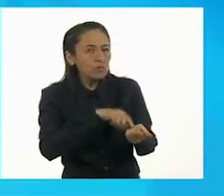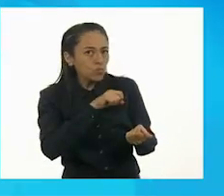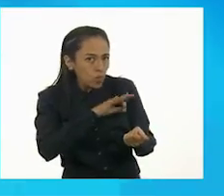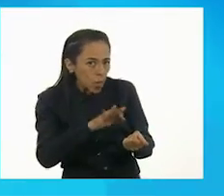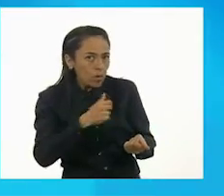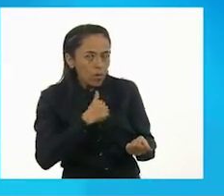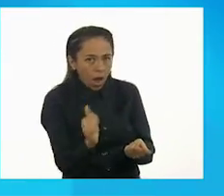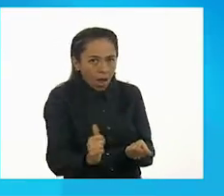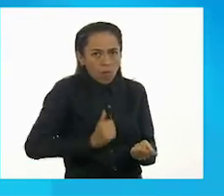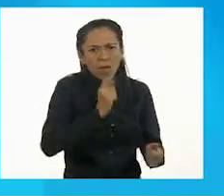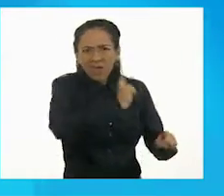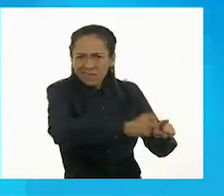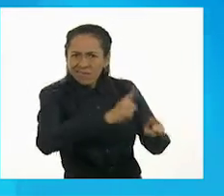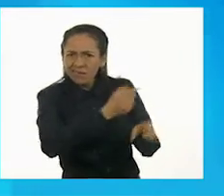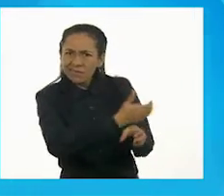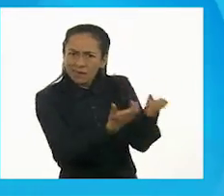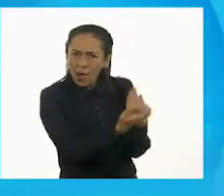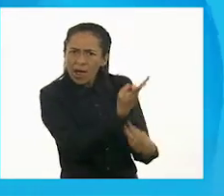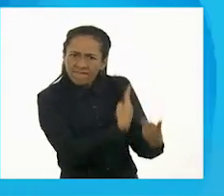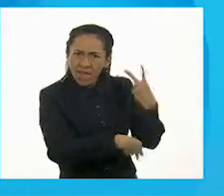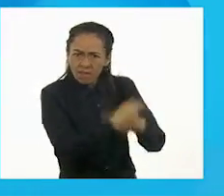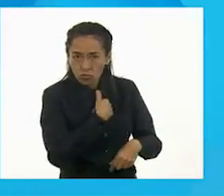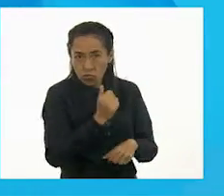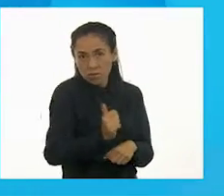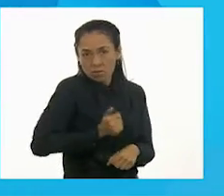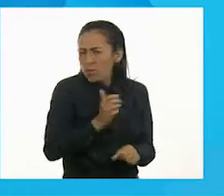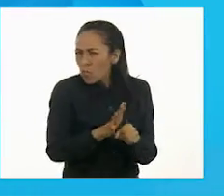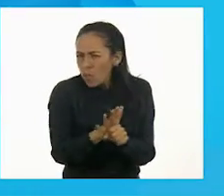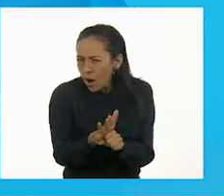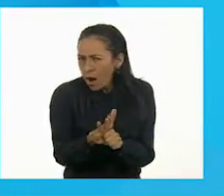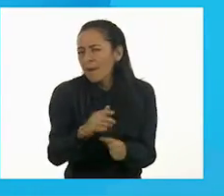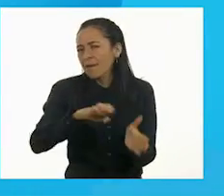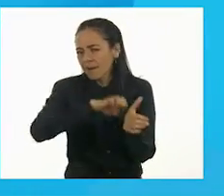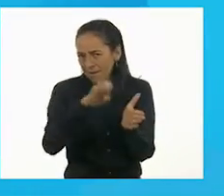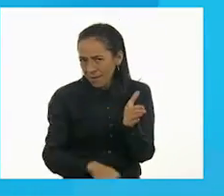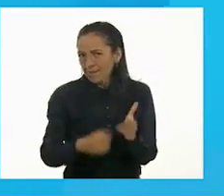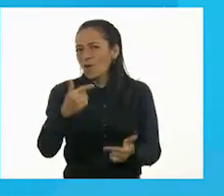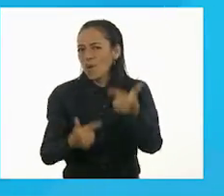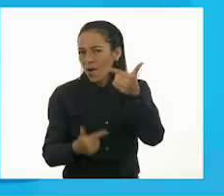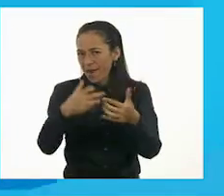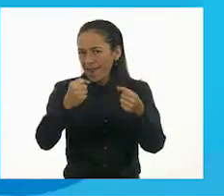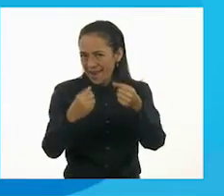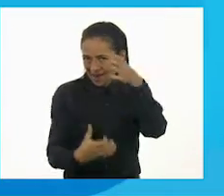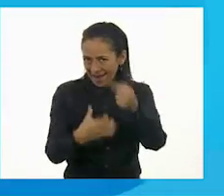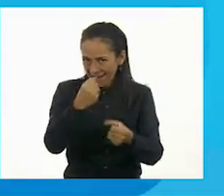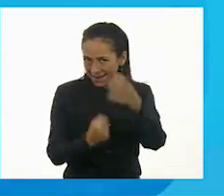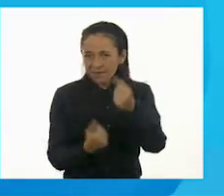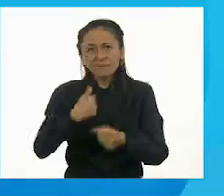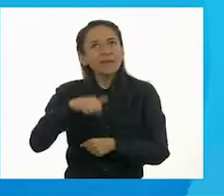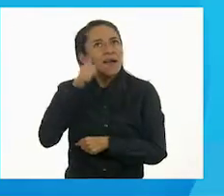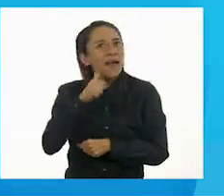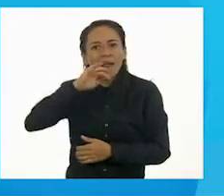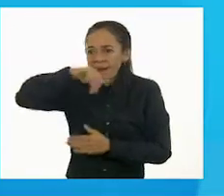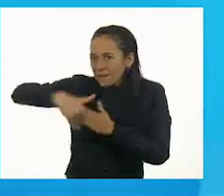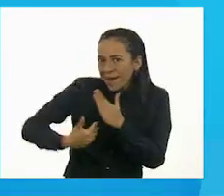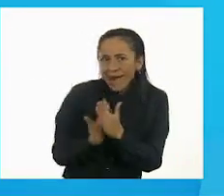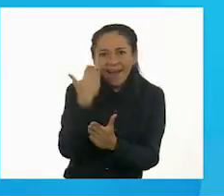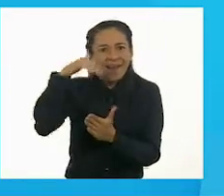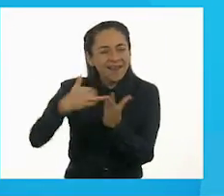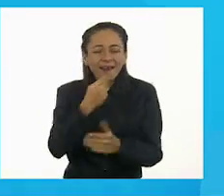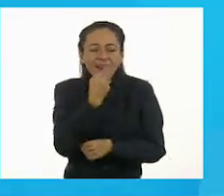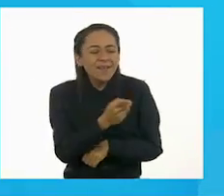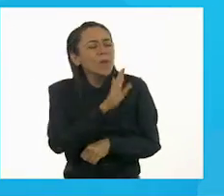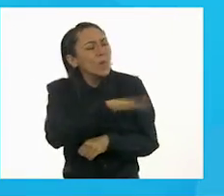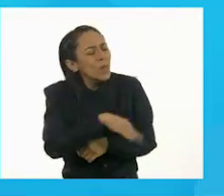En este caso se trata de la leche. Siempre le digo todos los días, ¡Buenos días, querida Clemencia! Mira qué